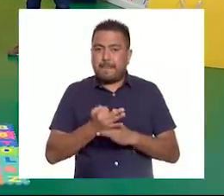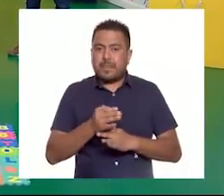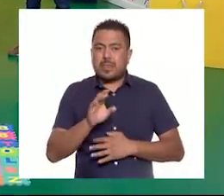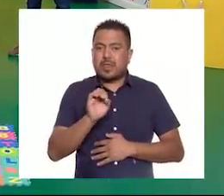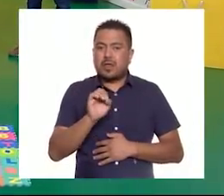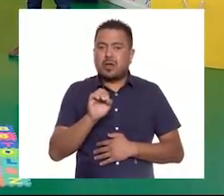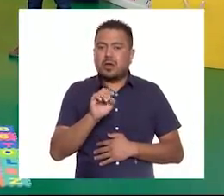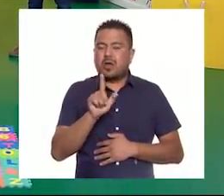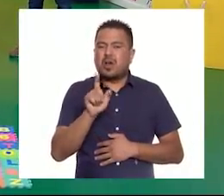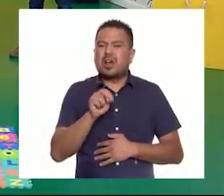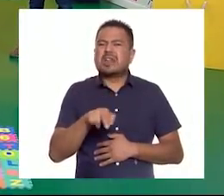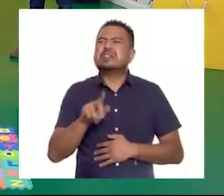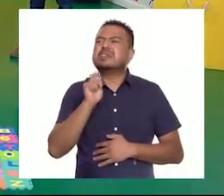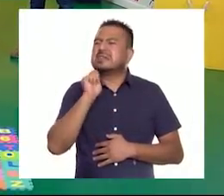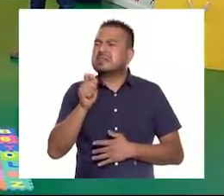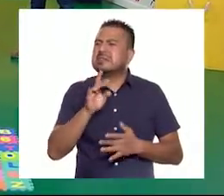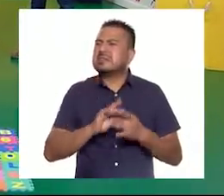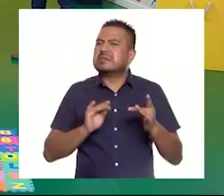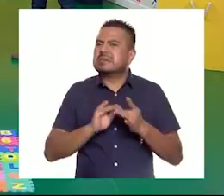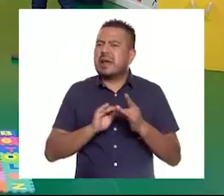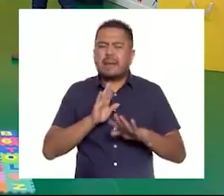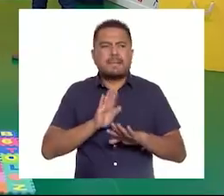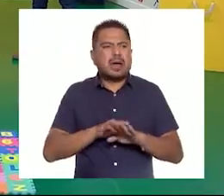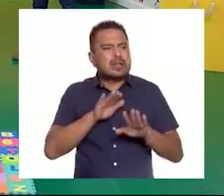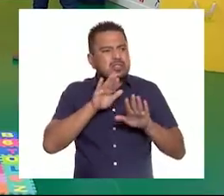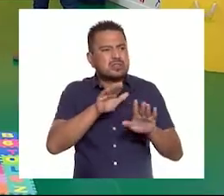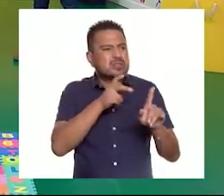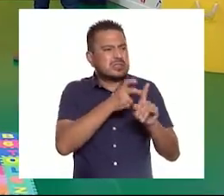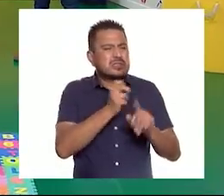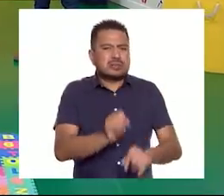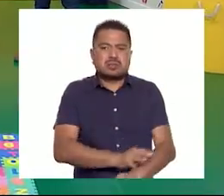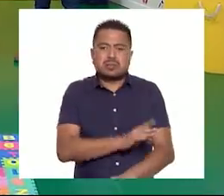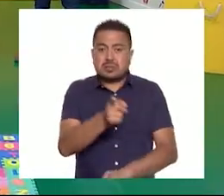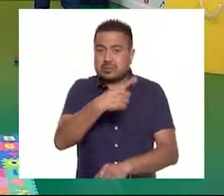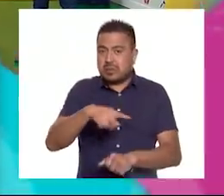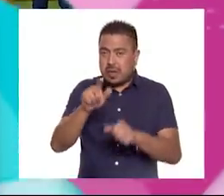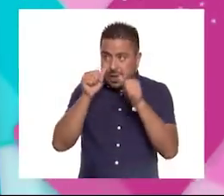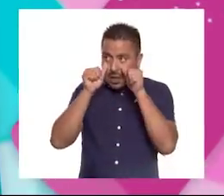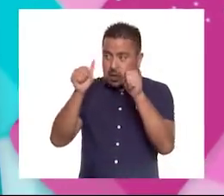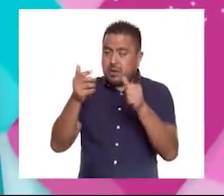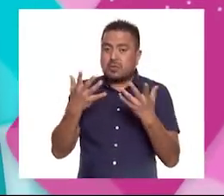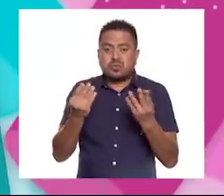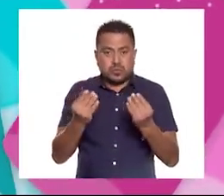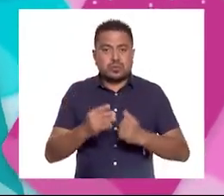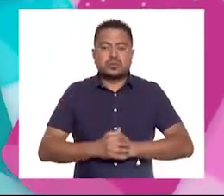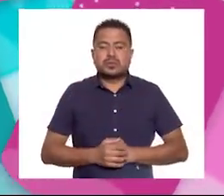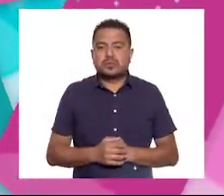nos platica un poquito más acerca de esta emoción? Pongan mucha atención, ¿eh? Vamos a verla.